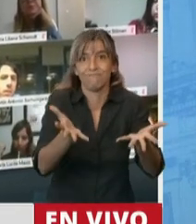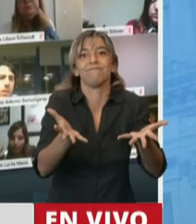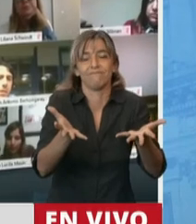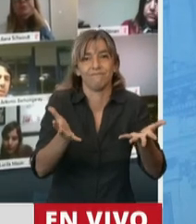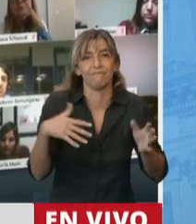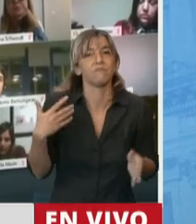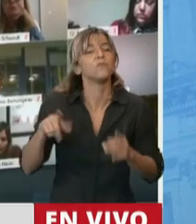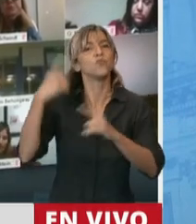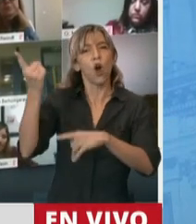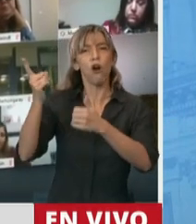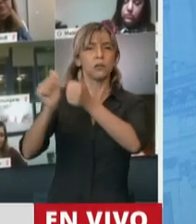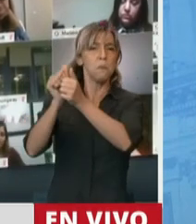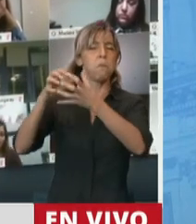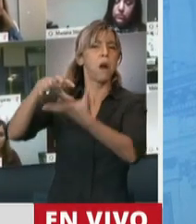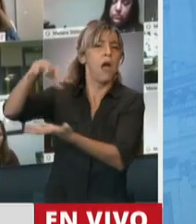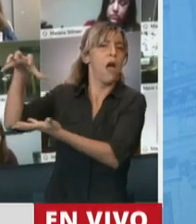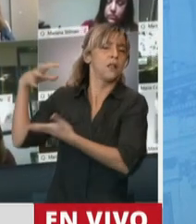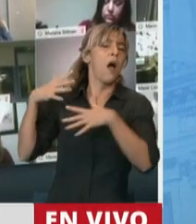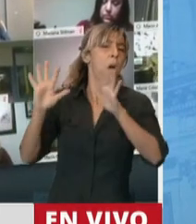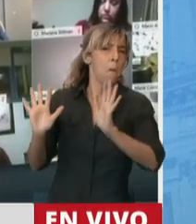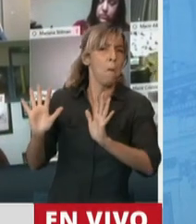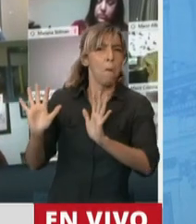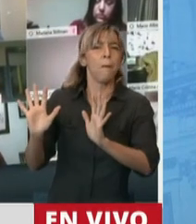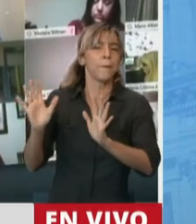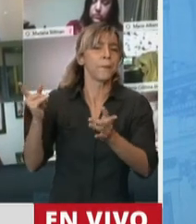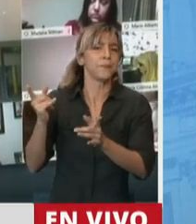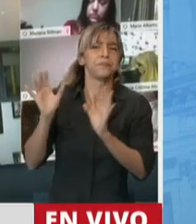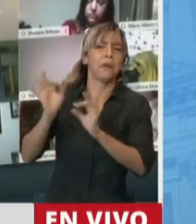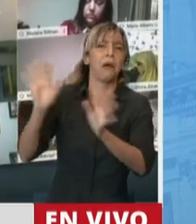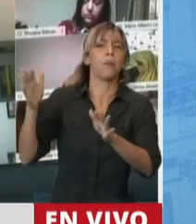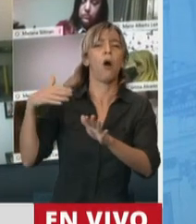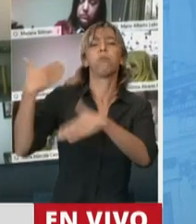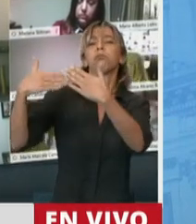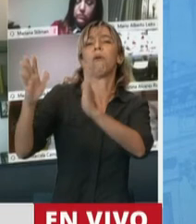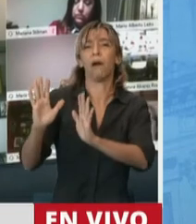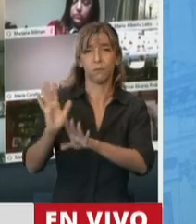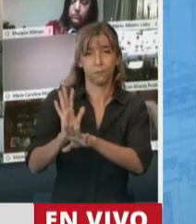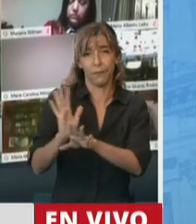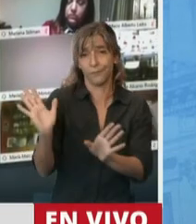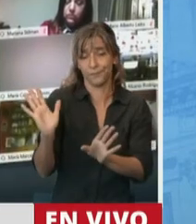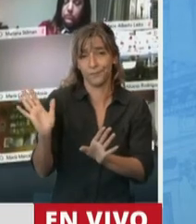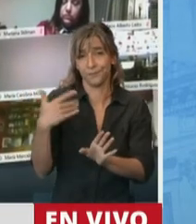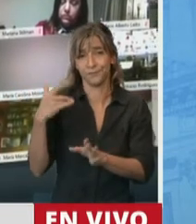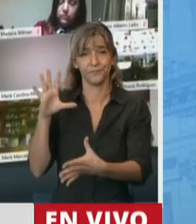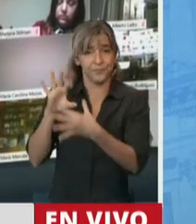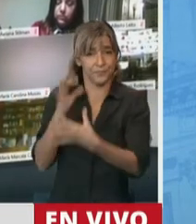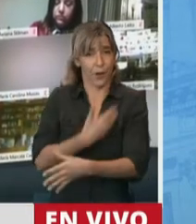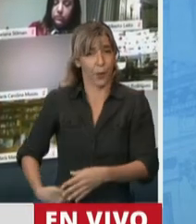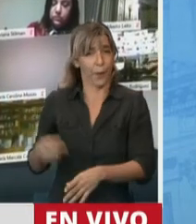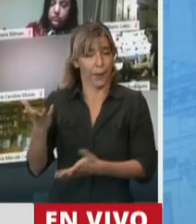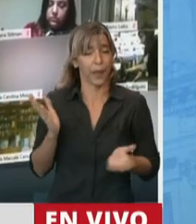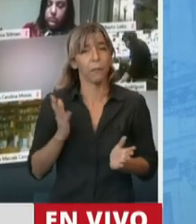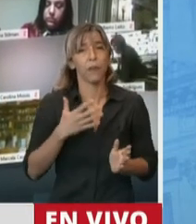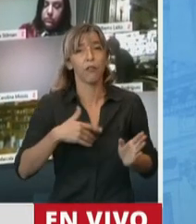multinacionales y todo ese bla, bla y esa verba progresista que tiene el oficialismo. Ahora, fíjense en ustedes,